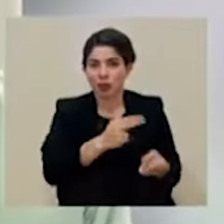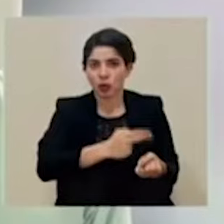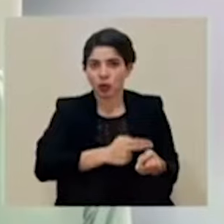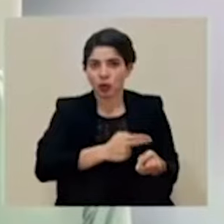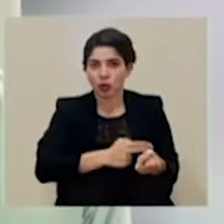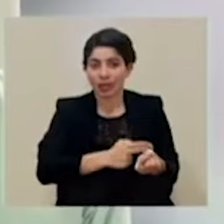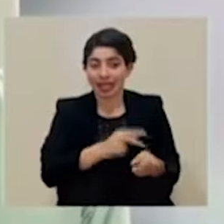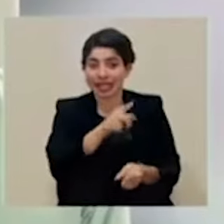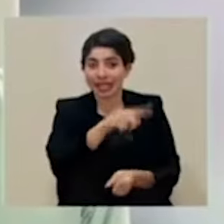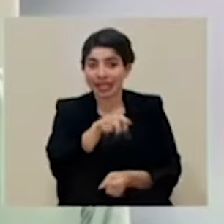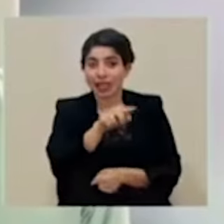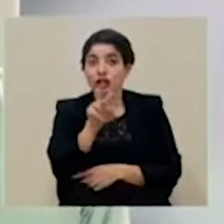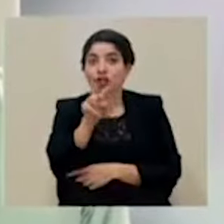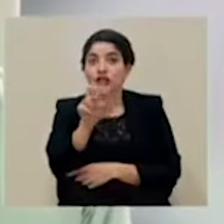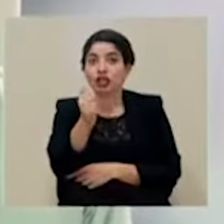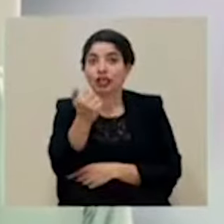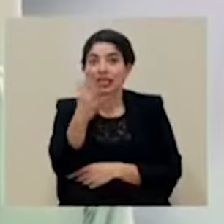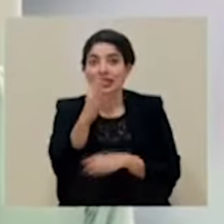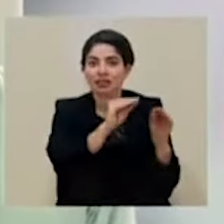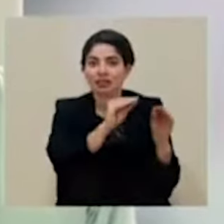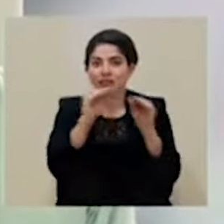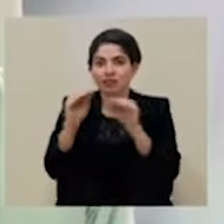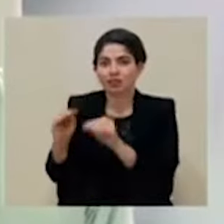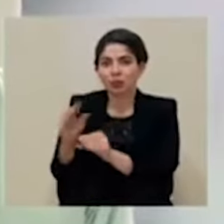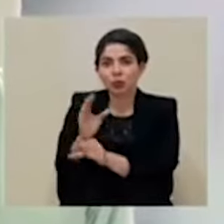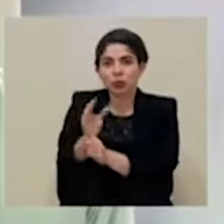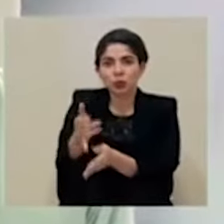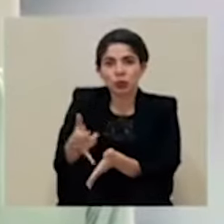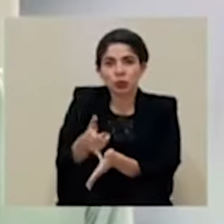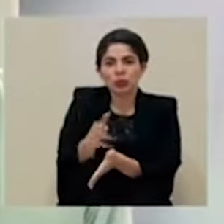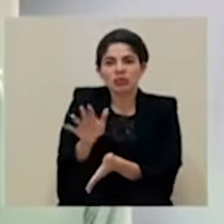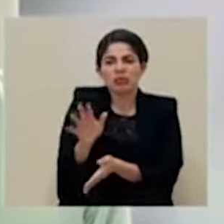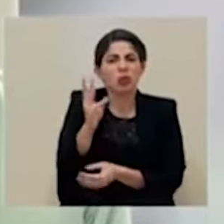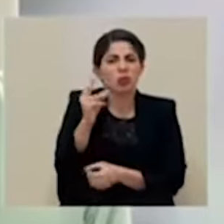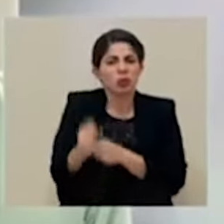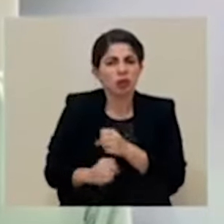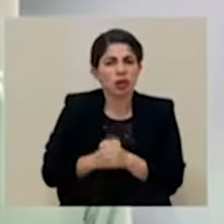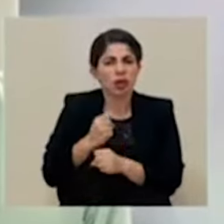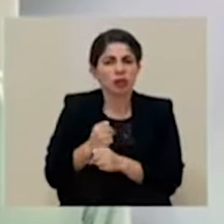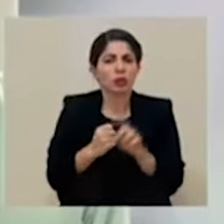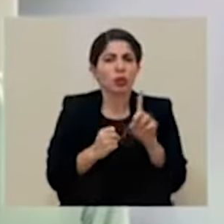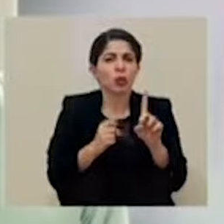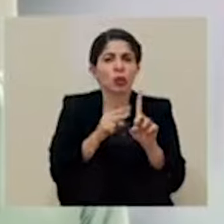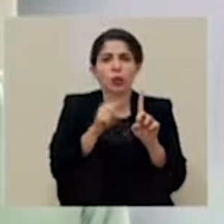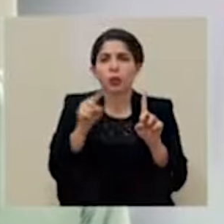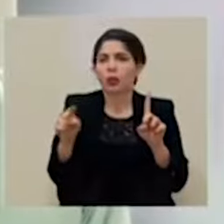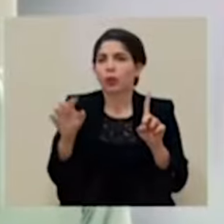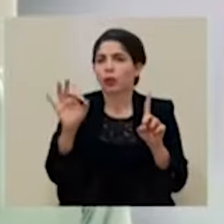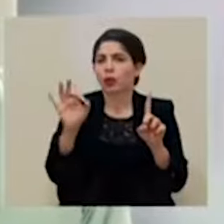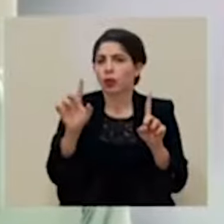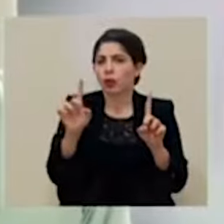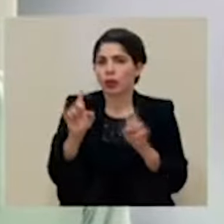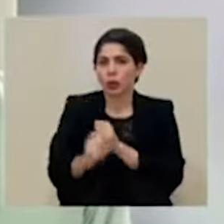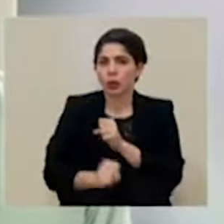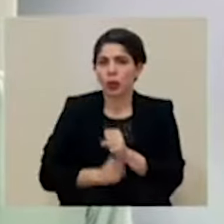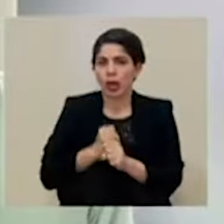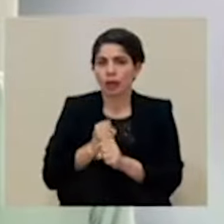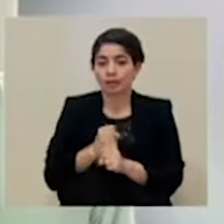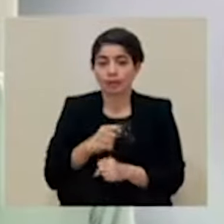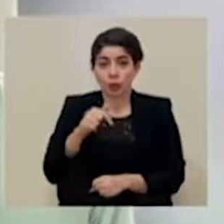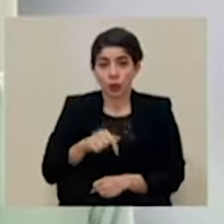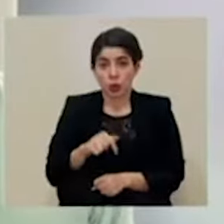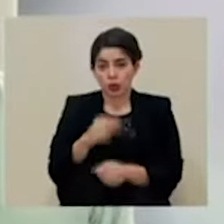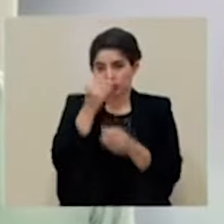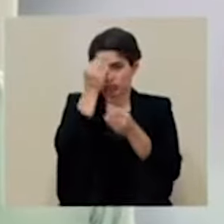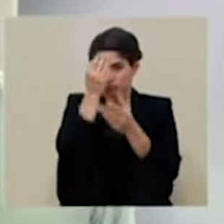doscientas quince de ellas en cuidados intensivos, con un rango de edad que va de uno a noventa y un años. Para el día de hoy se